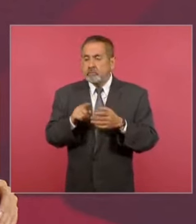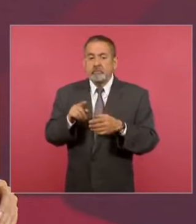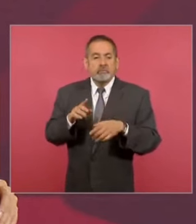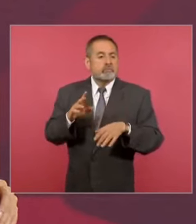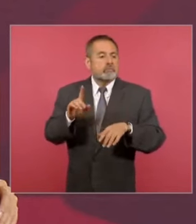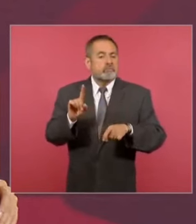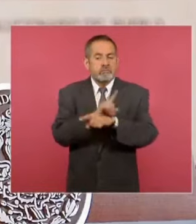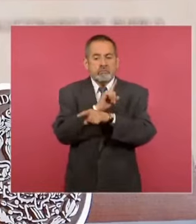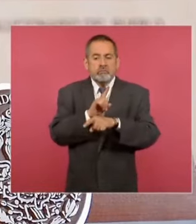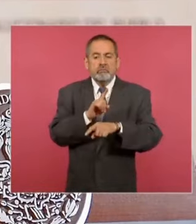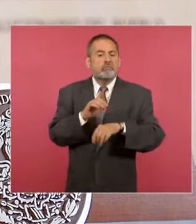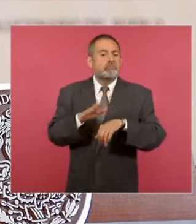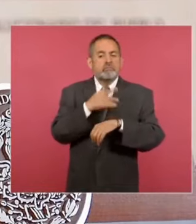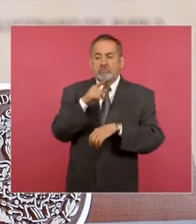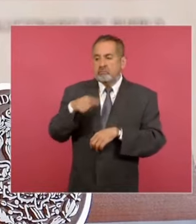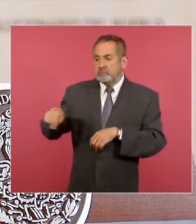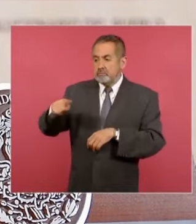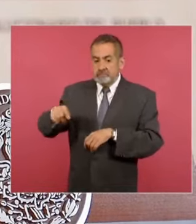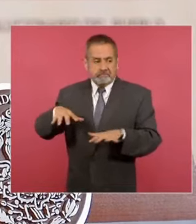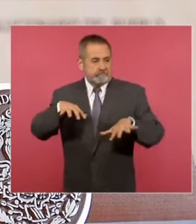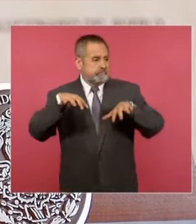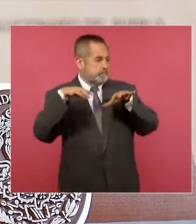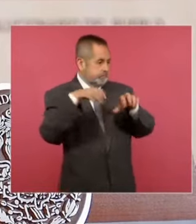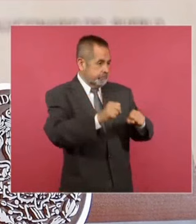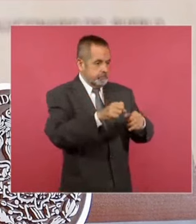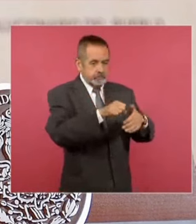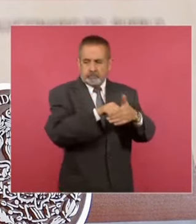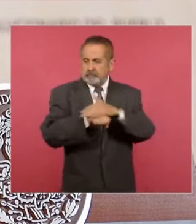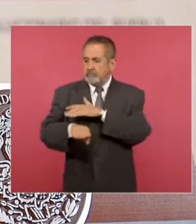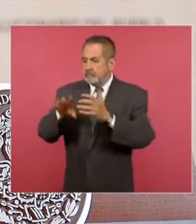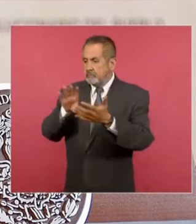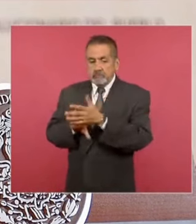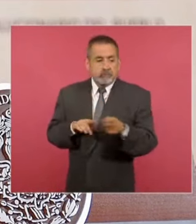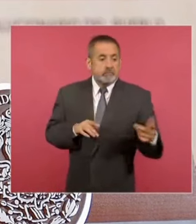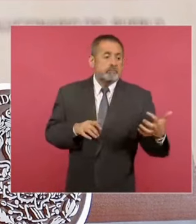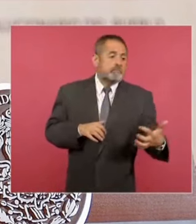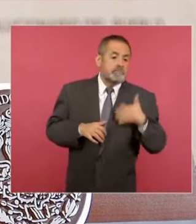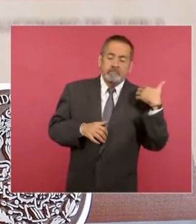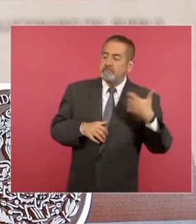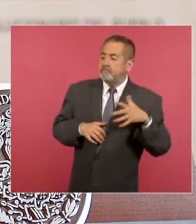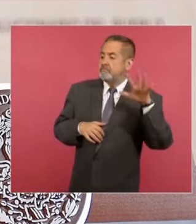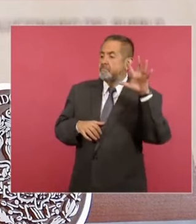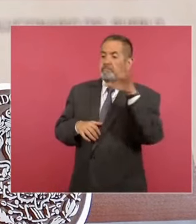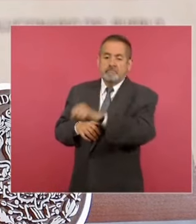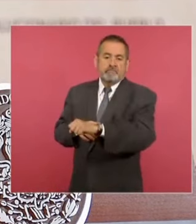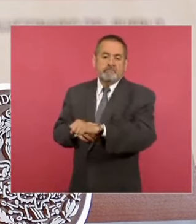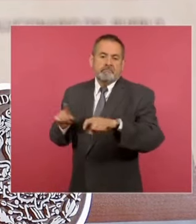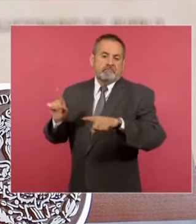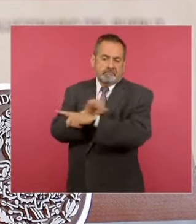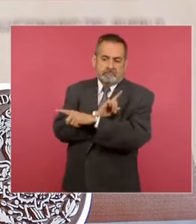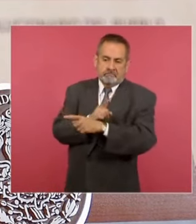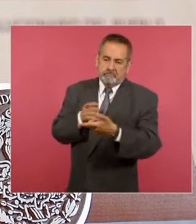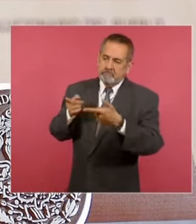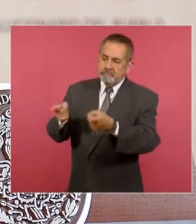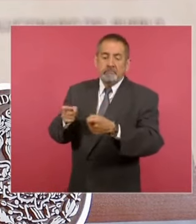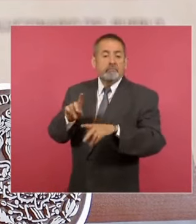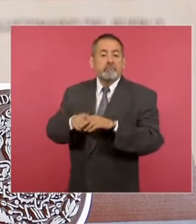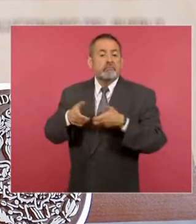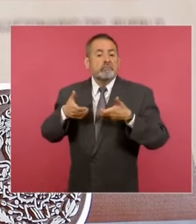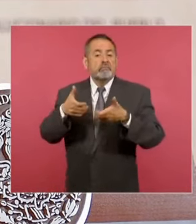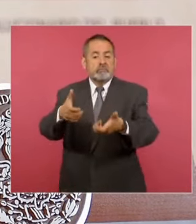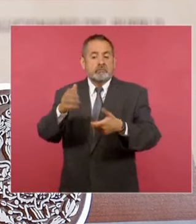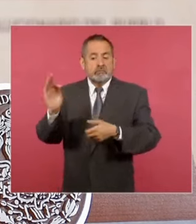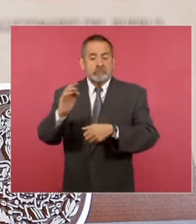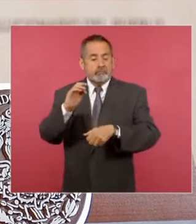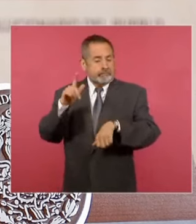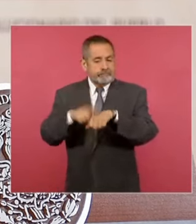dieron en días anteriores y pues se conoce que el cuerpo fue hallado en la carretera federal